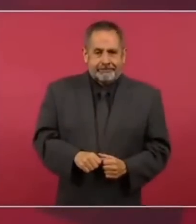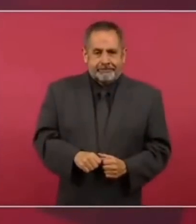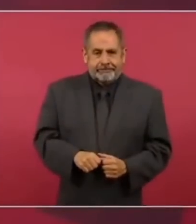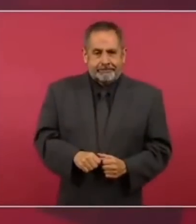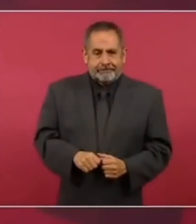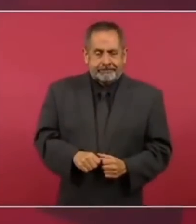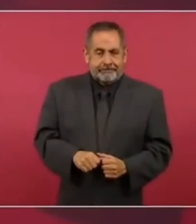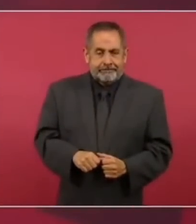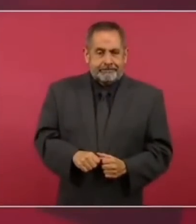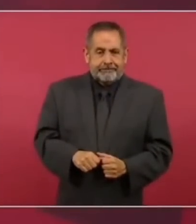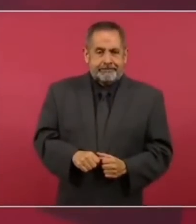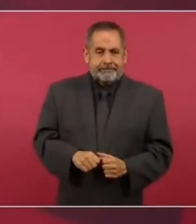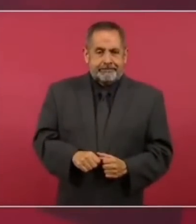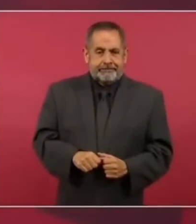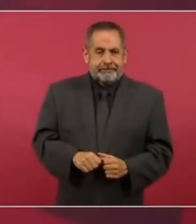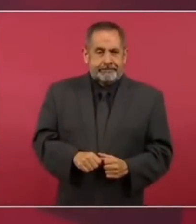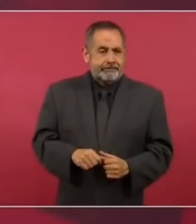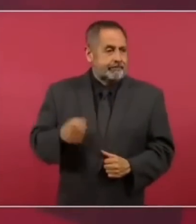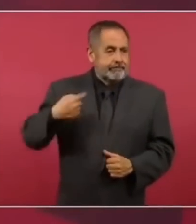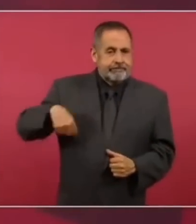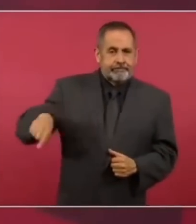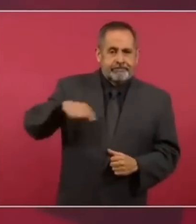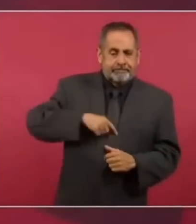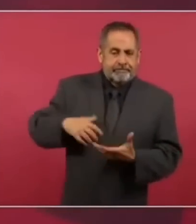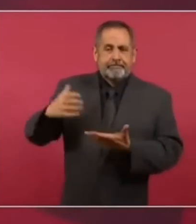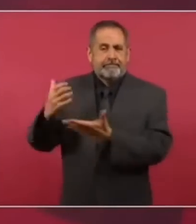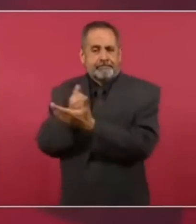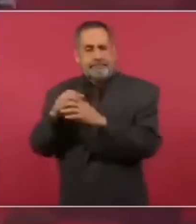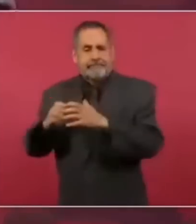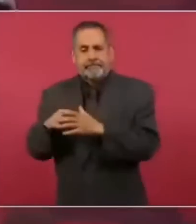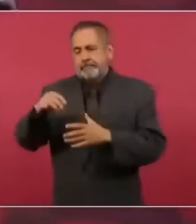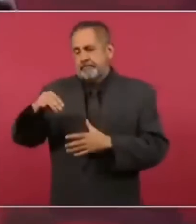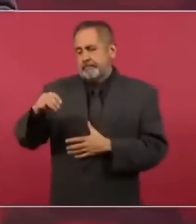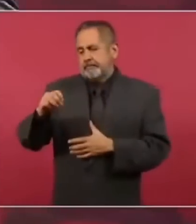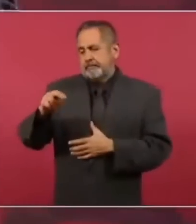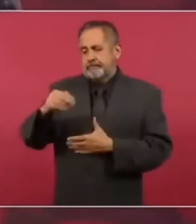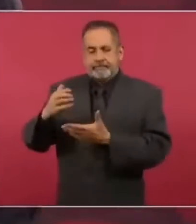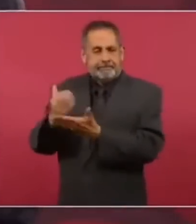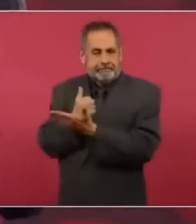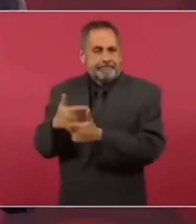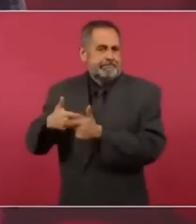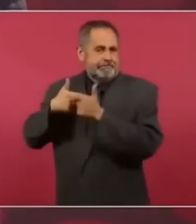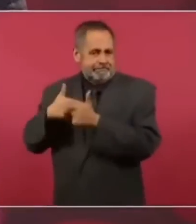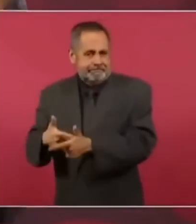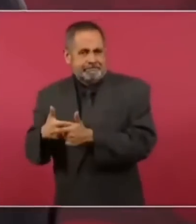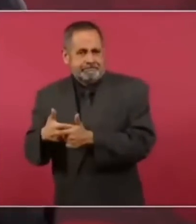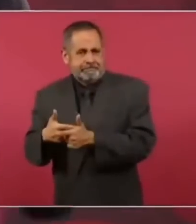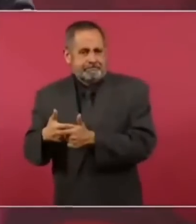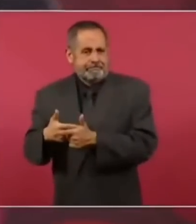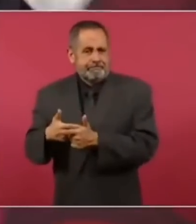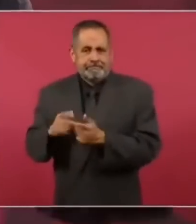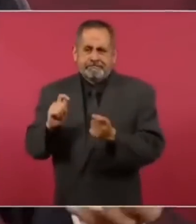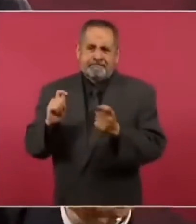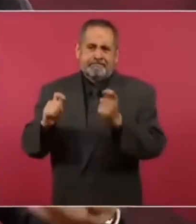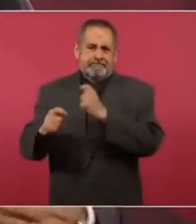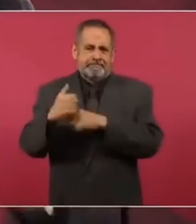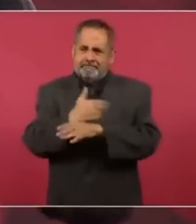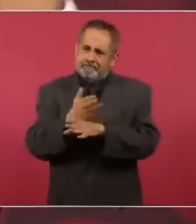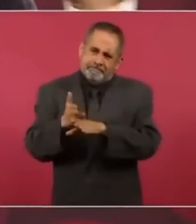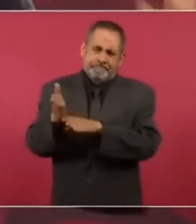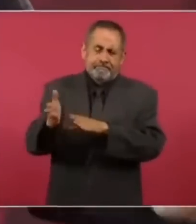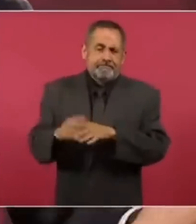triunfando nuestro movimiento y continuando la transformación pues ya